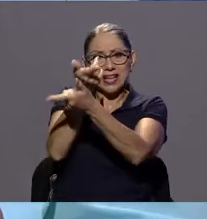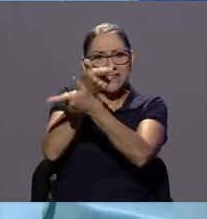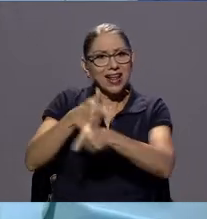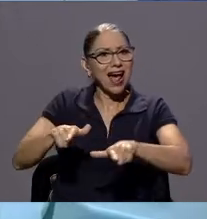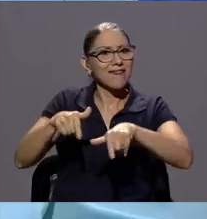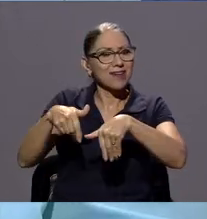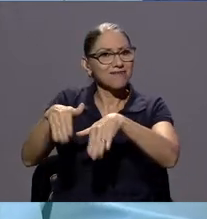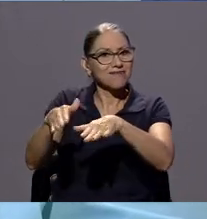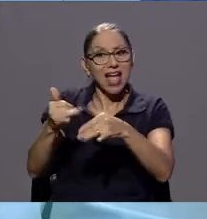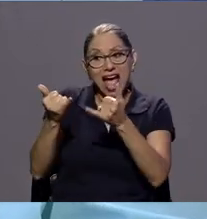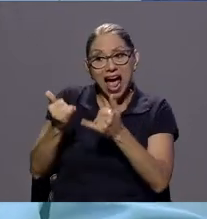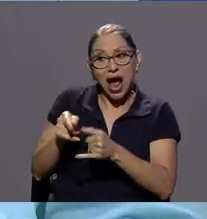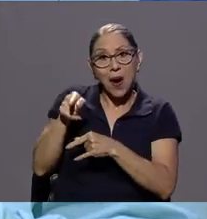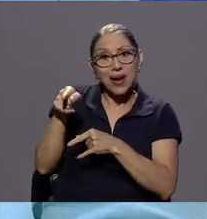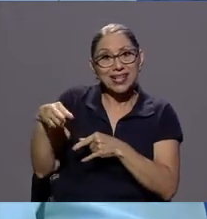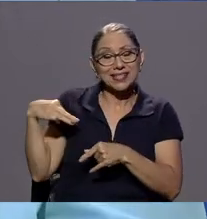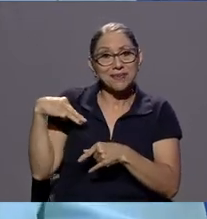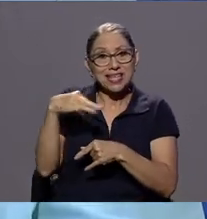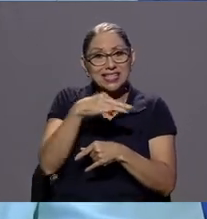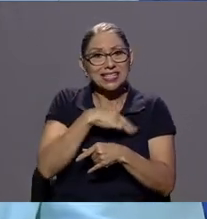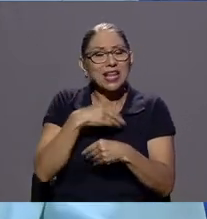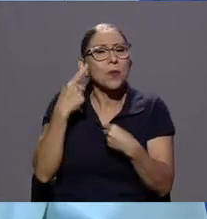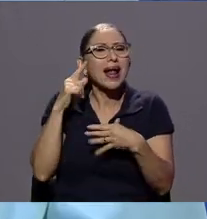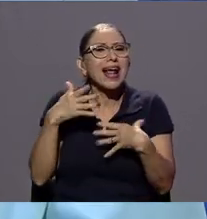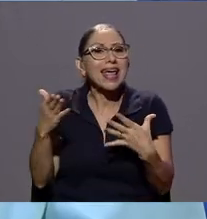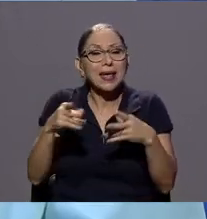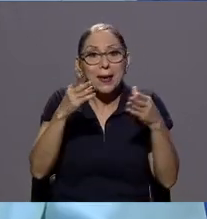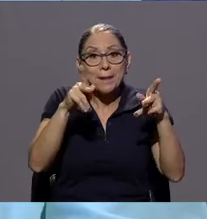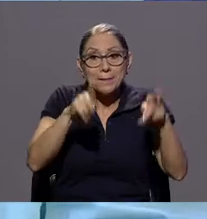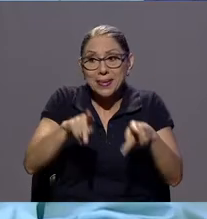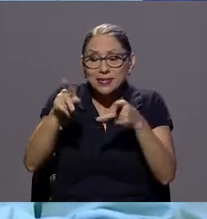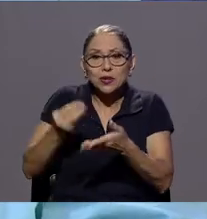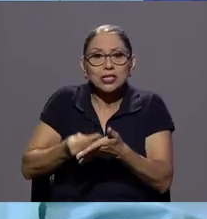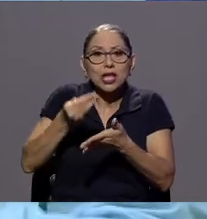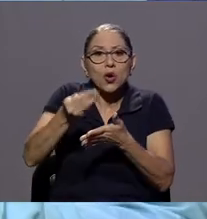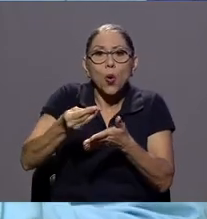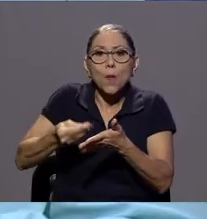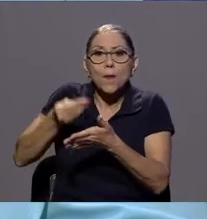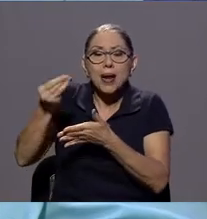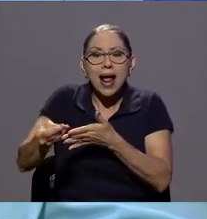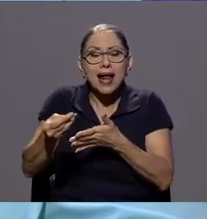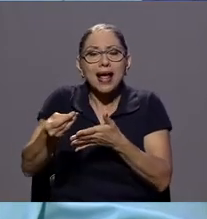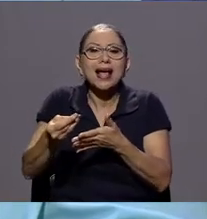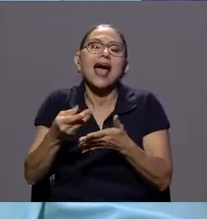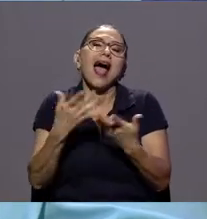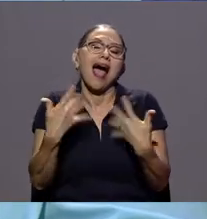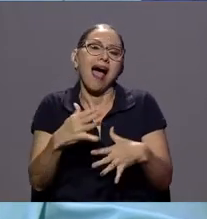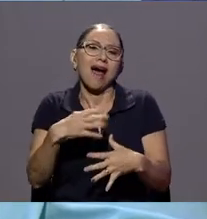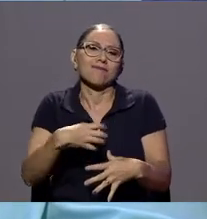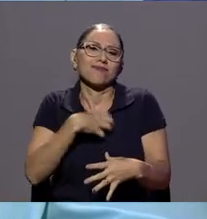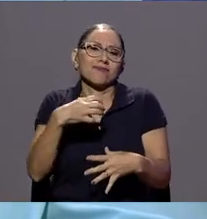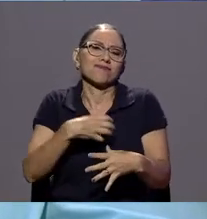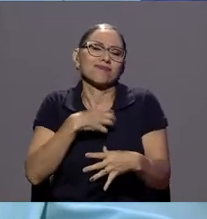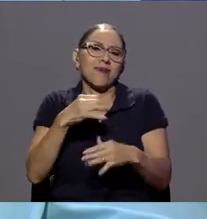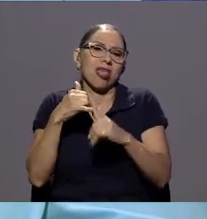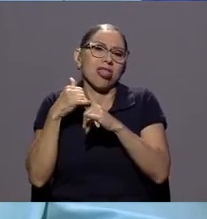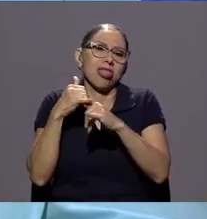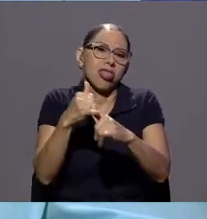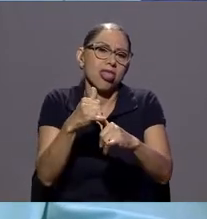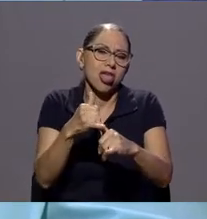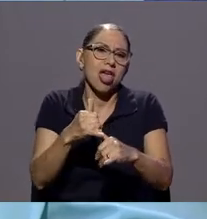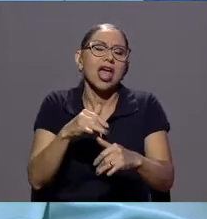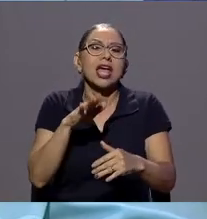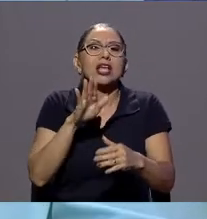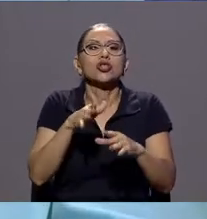montar una estructura para recibir denuncias de los consumidores a partir de los derechos establecidos en la ley que prácticamente se